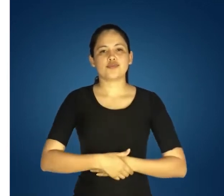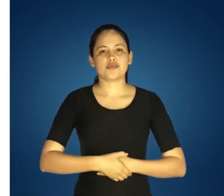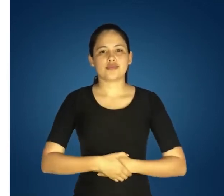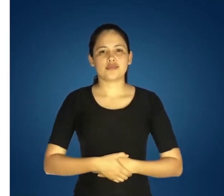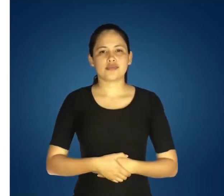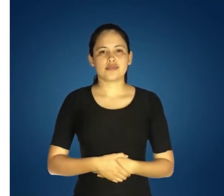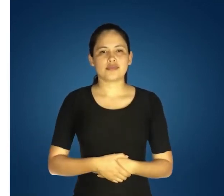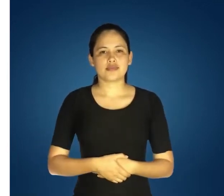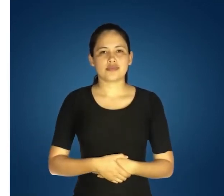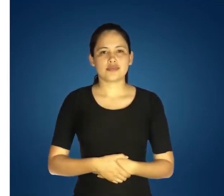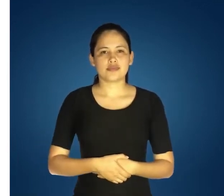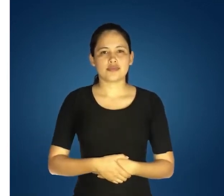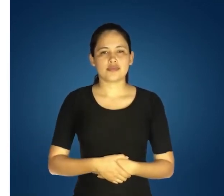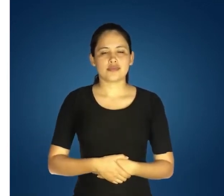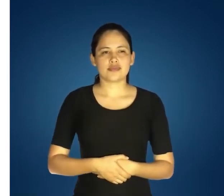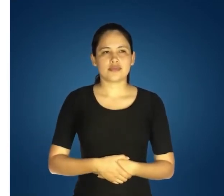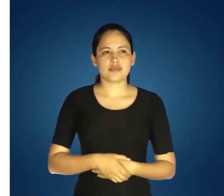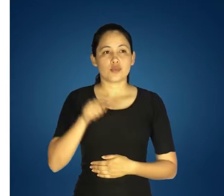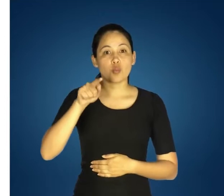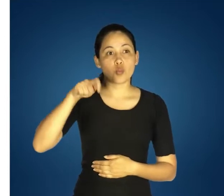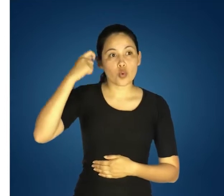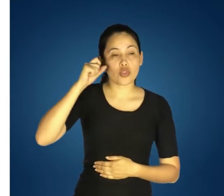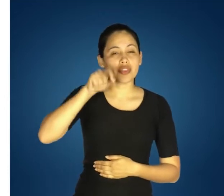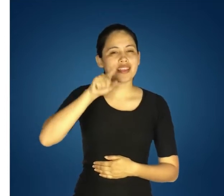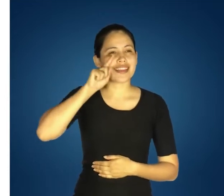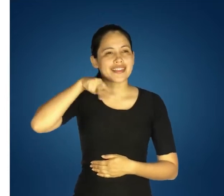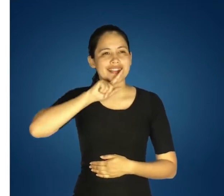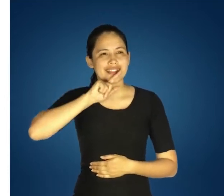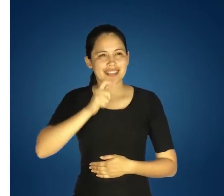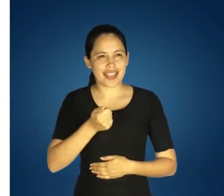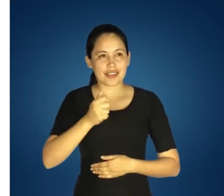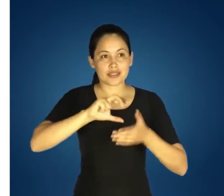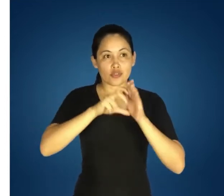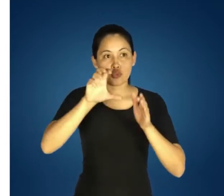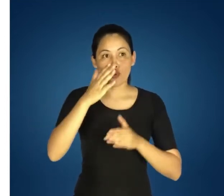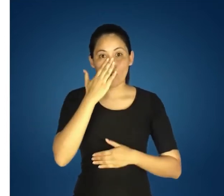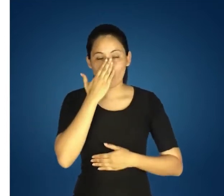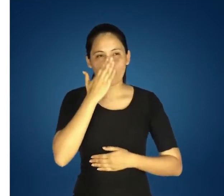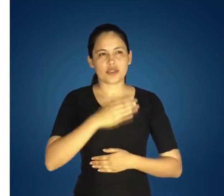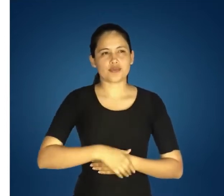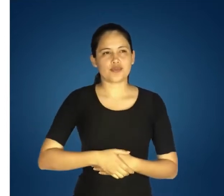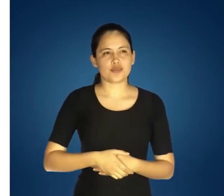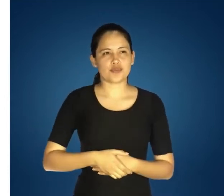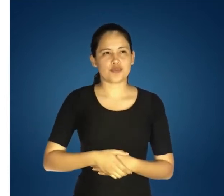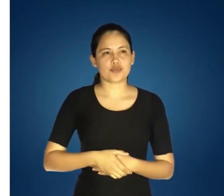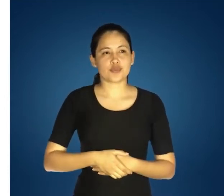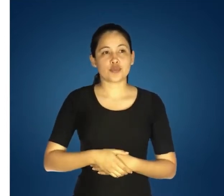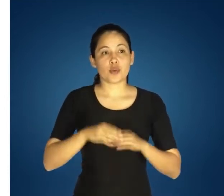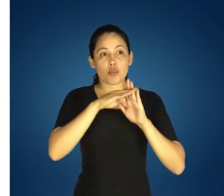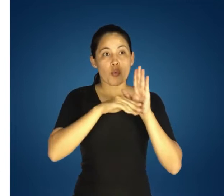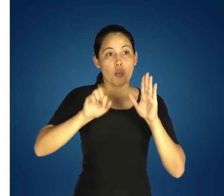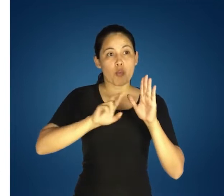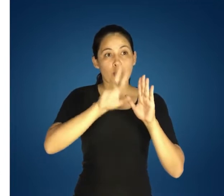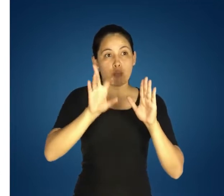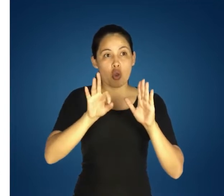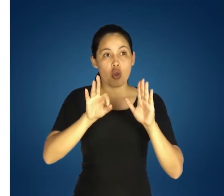Una producción de INTA Centro Regional Córdoba para el programa Pro Huerta del Ministerio de Desarrollo Social de la